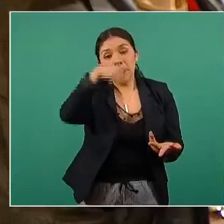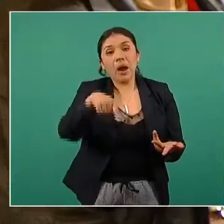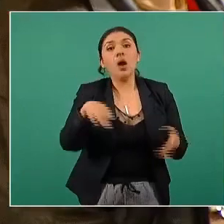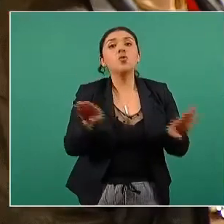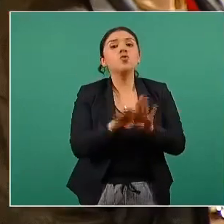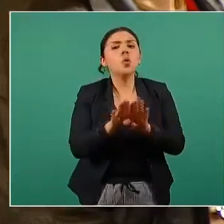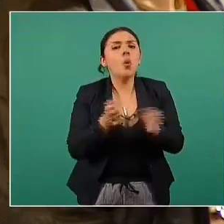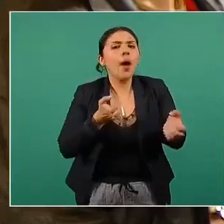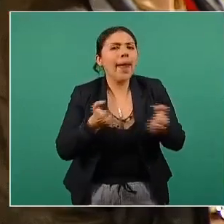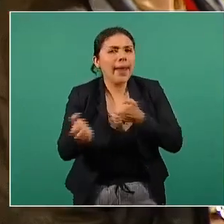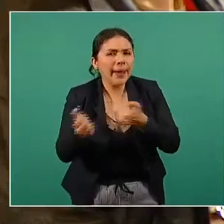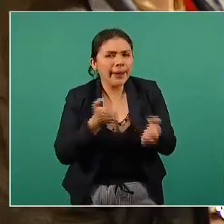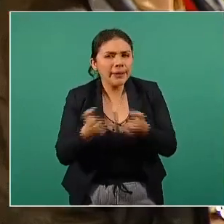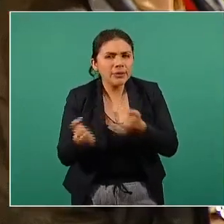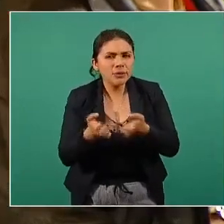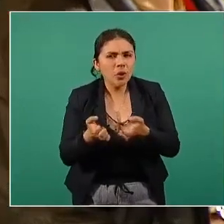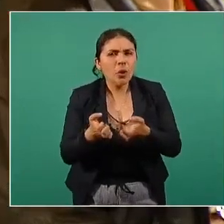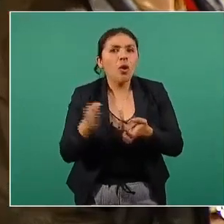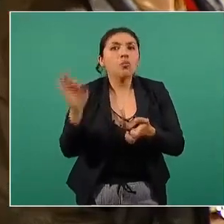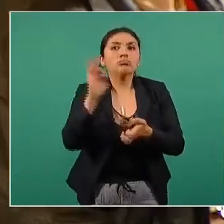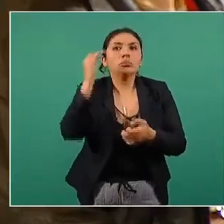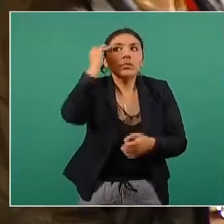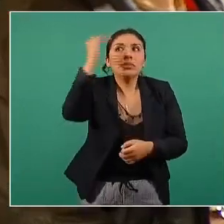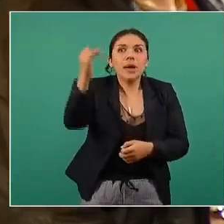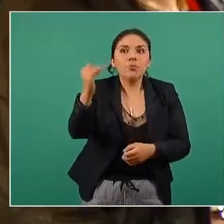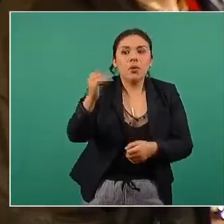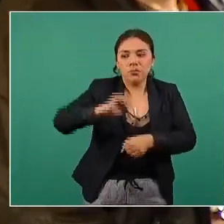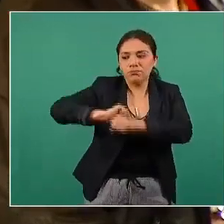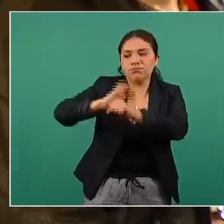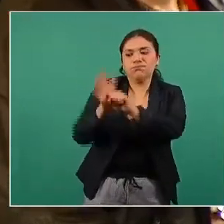hacer actividad física aún en tiempos de pandemia